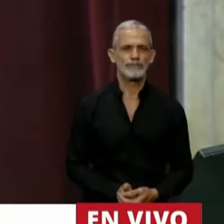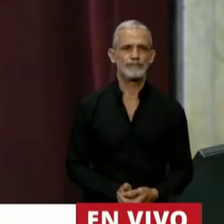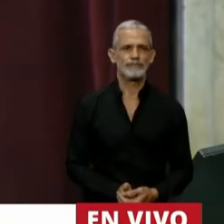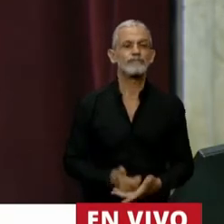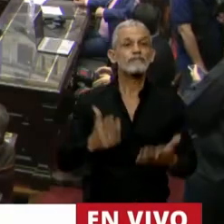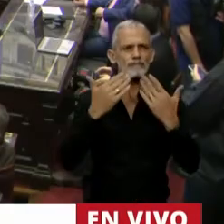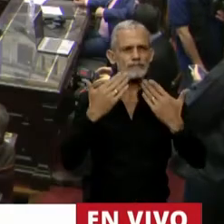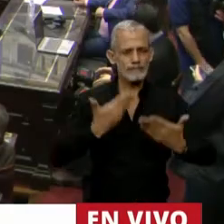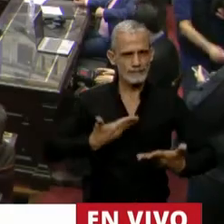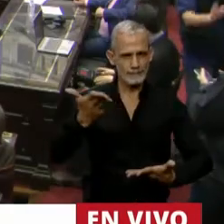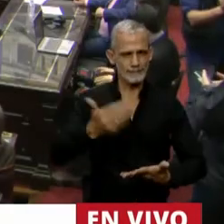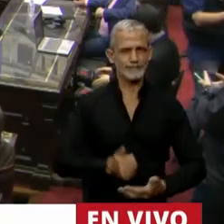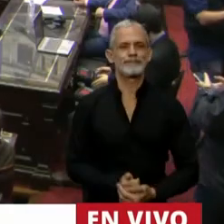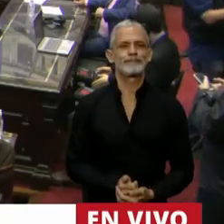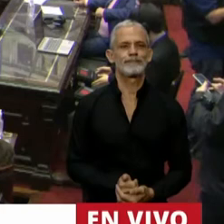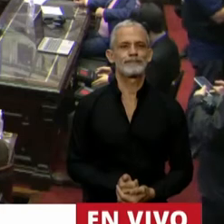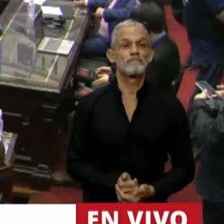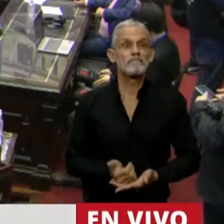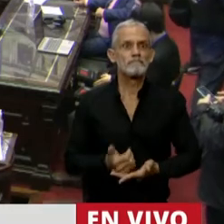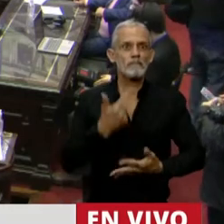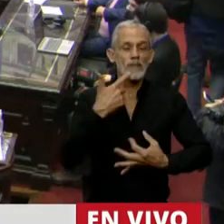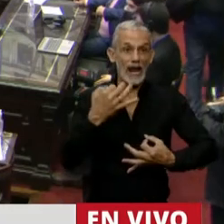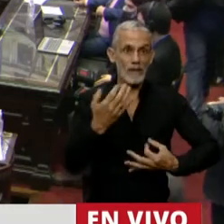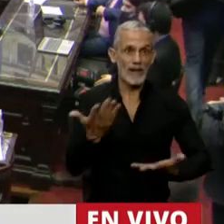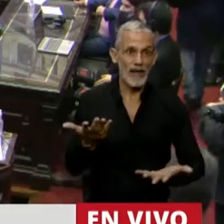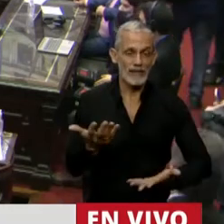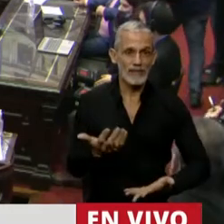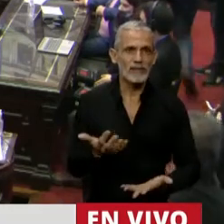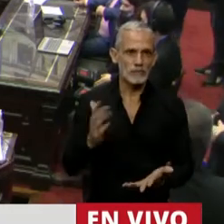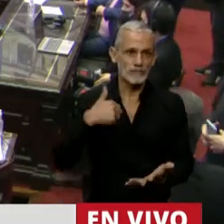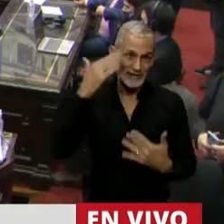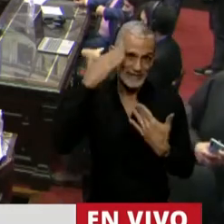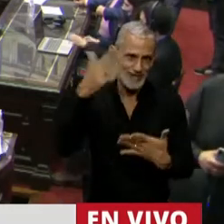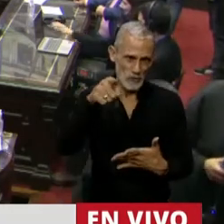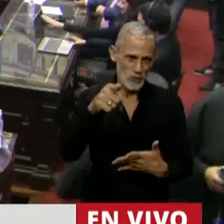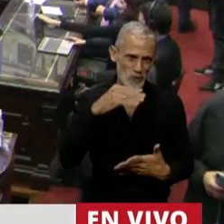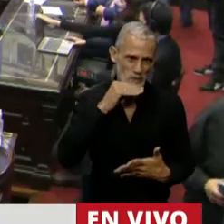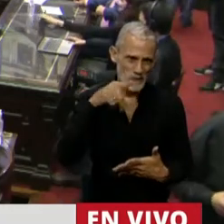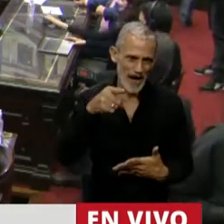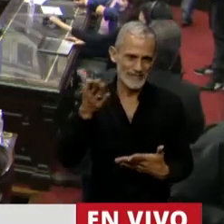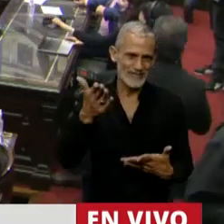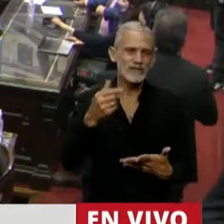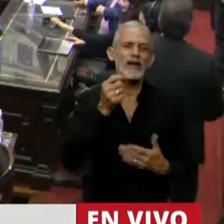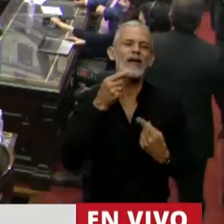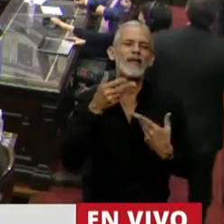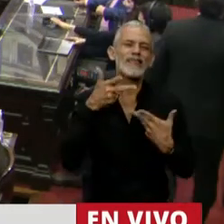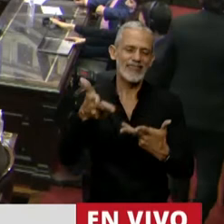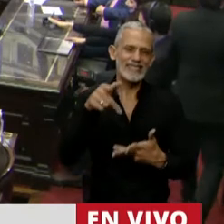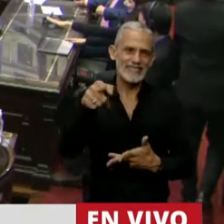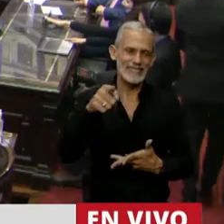Sí, gracias, Presidente. Bueno, la verdad, quiero saludarlo, expresarle nuestra